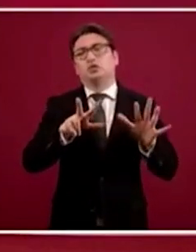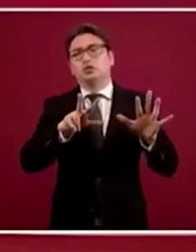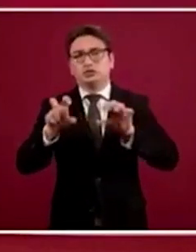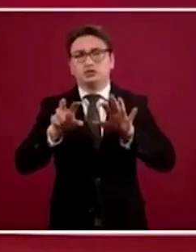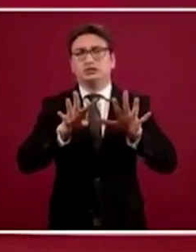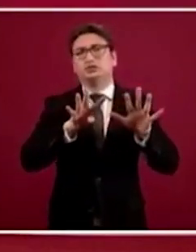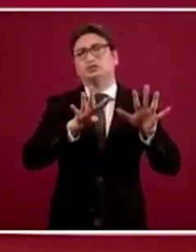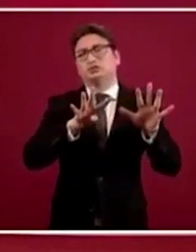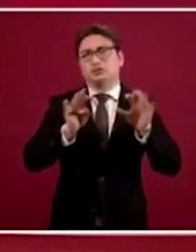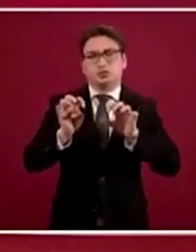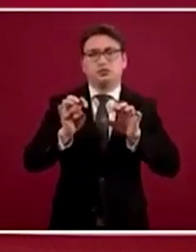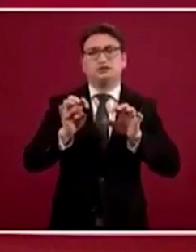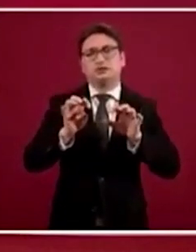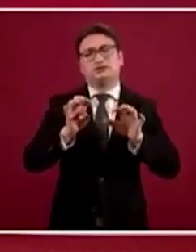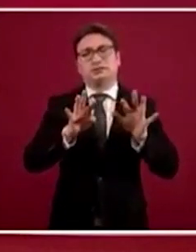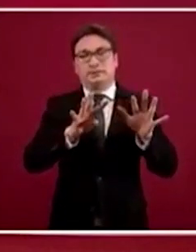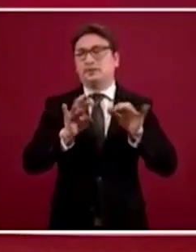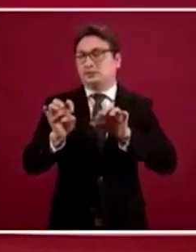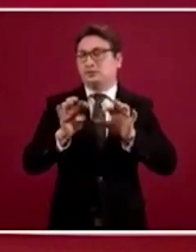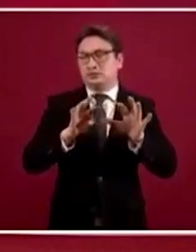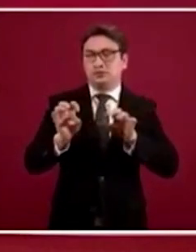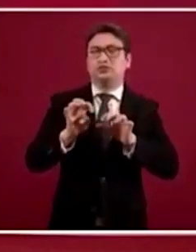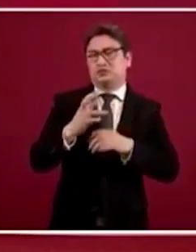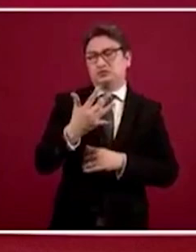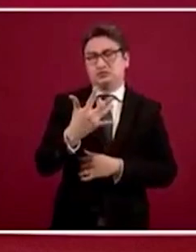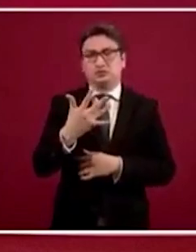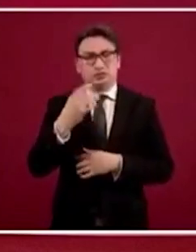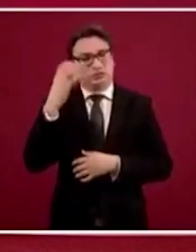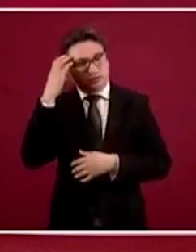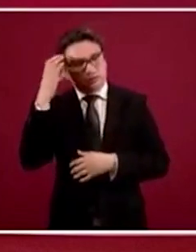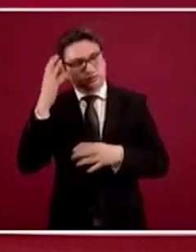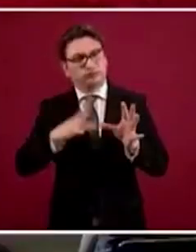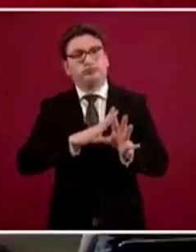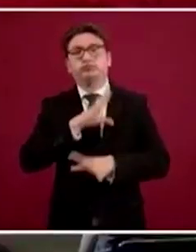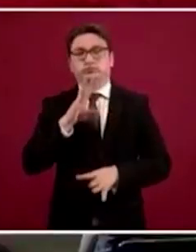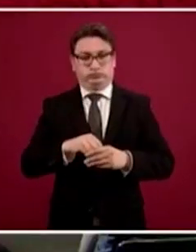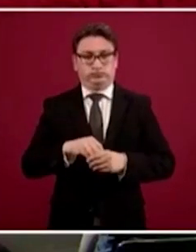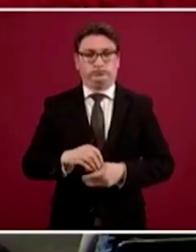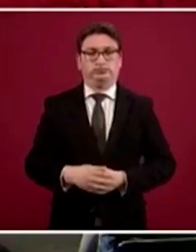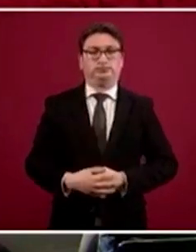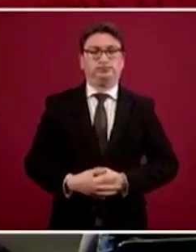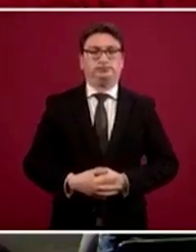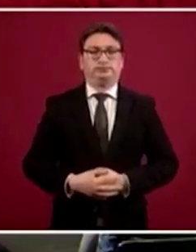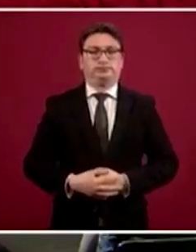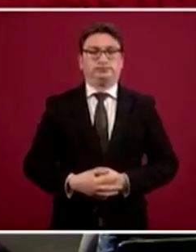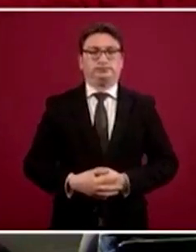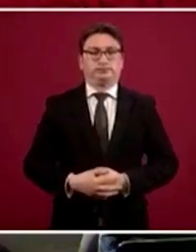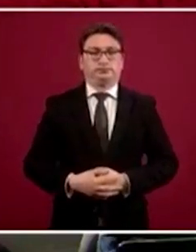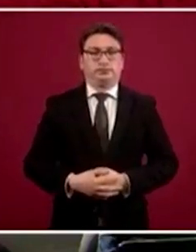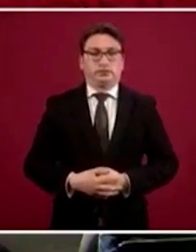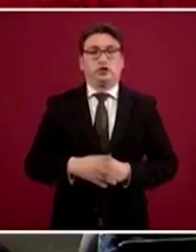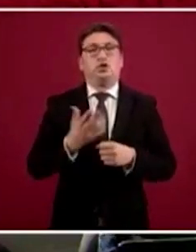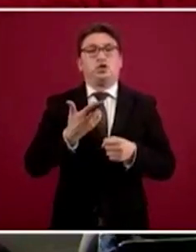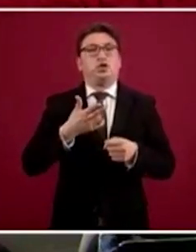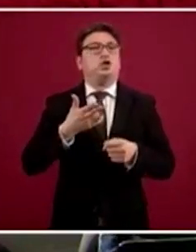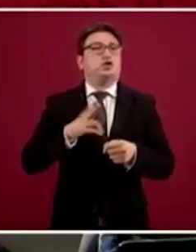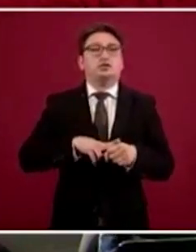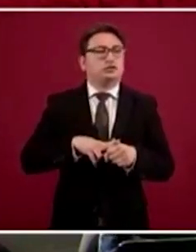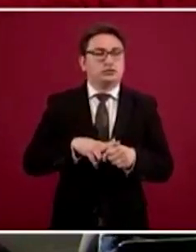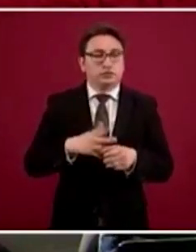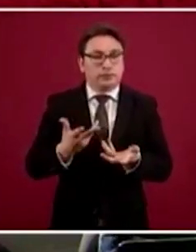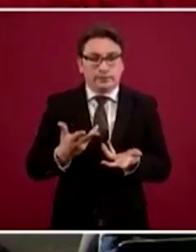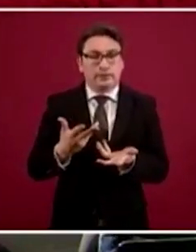900, cerca de 950 camas en total. De los hospitales, de